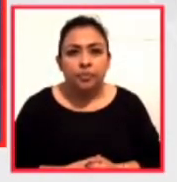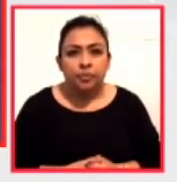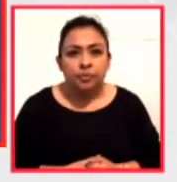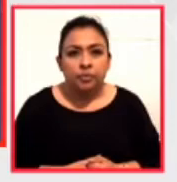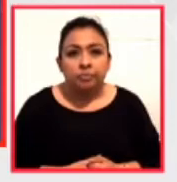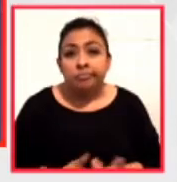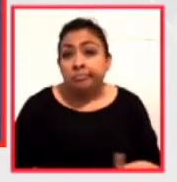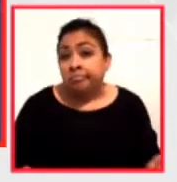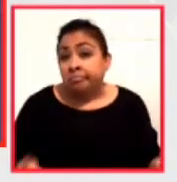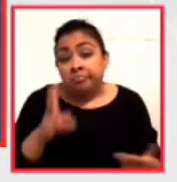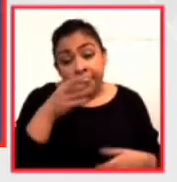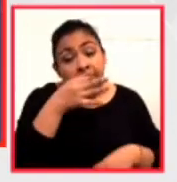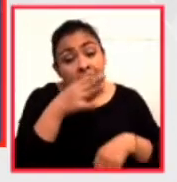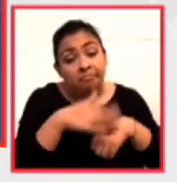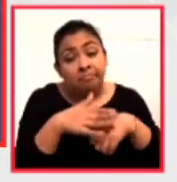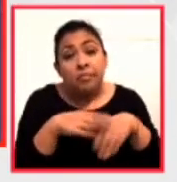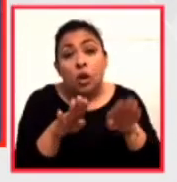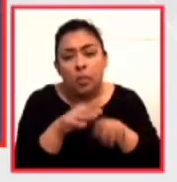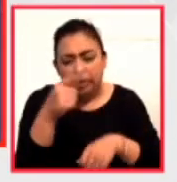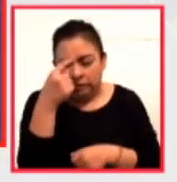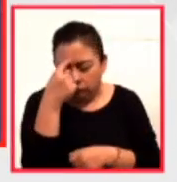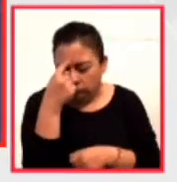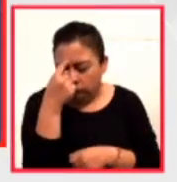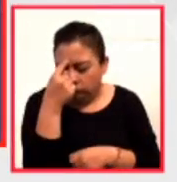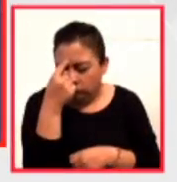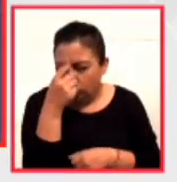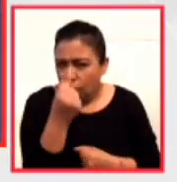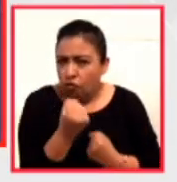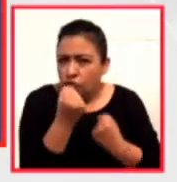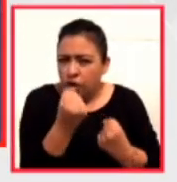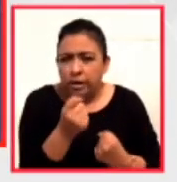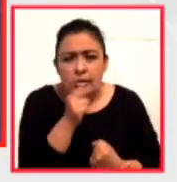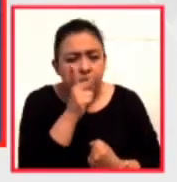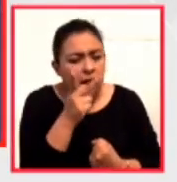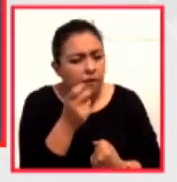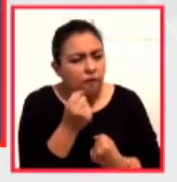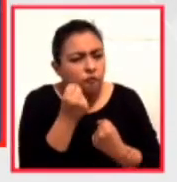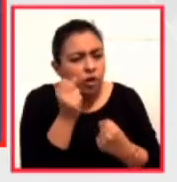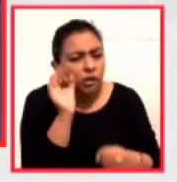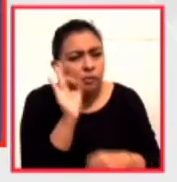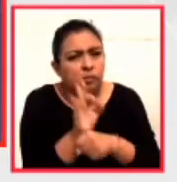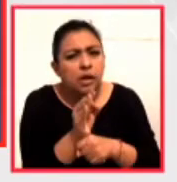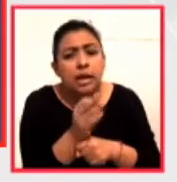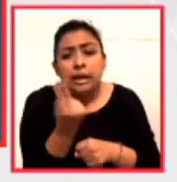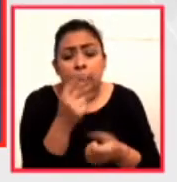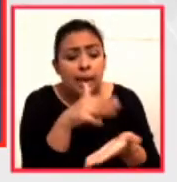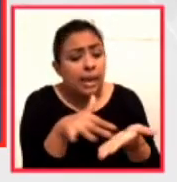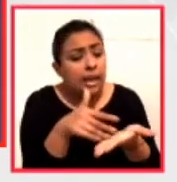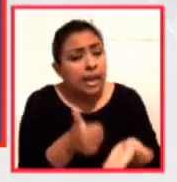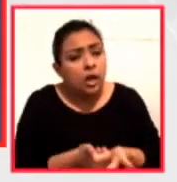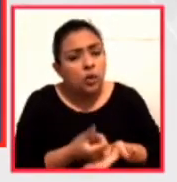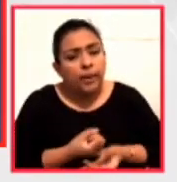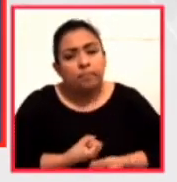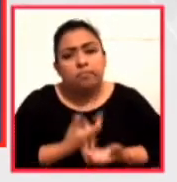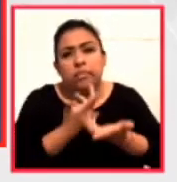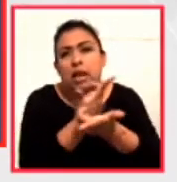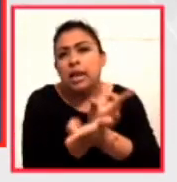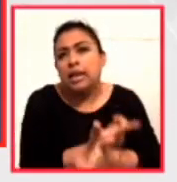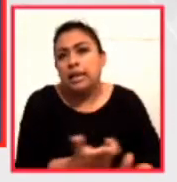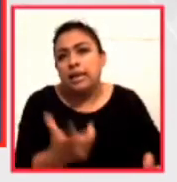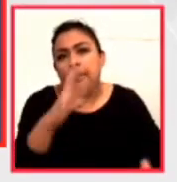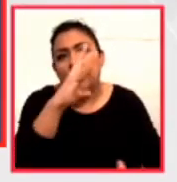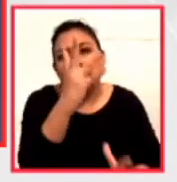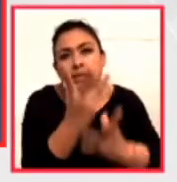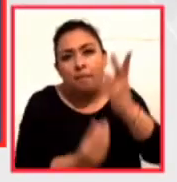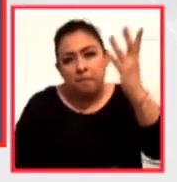Ahí queda manifiesto el poder de la mente, el poder de la palabra, hay que leer para liberarnos, hay que leer para escapar muchas veces